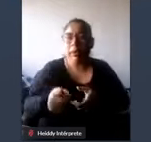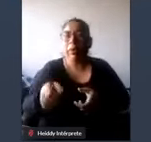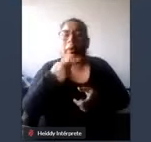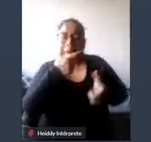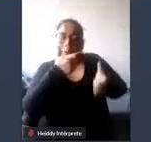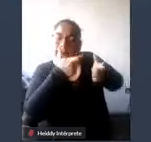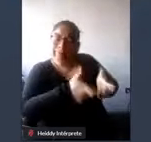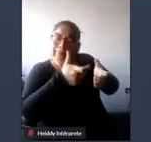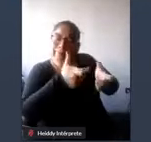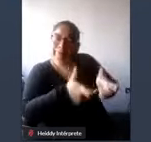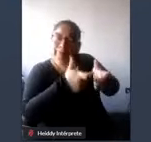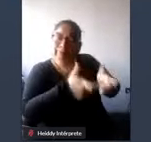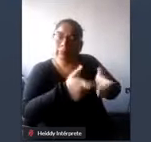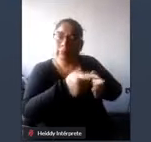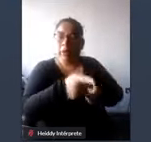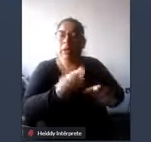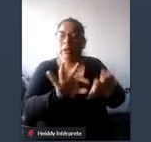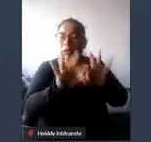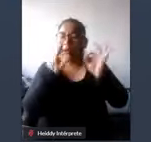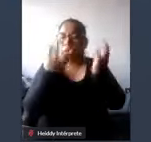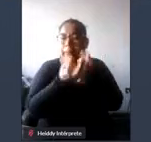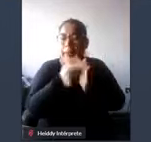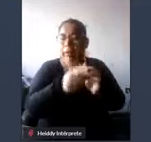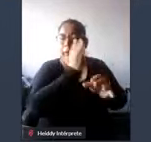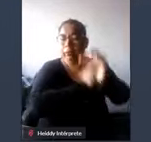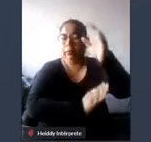de su pariente con discapacidad.